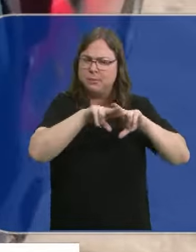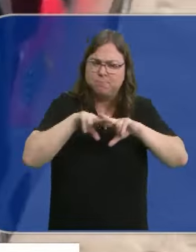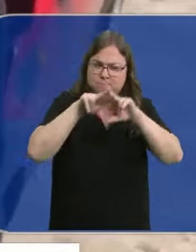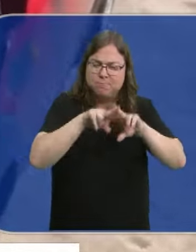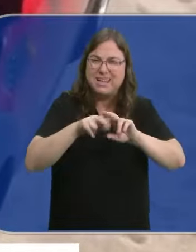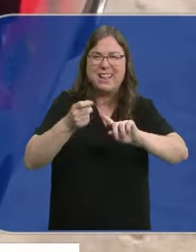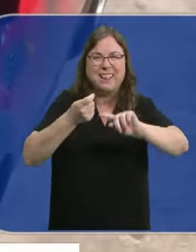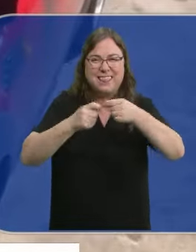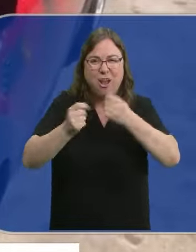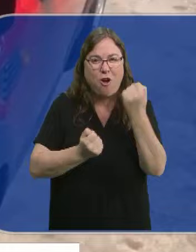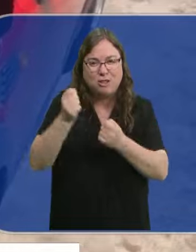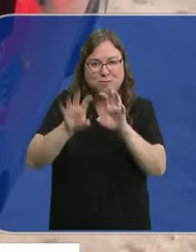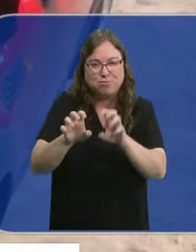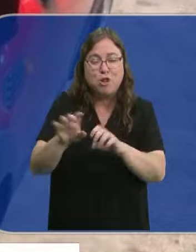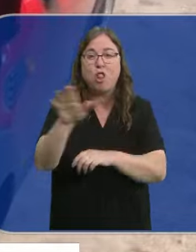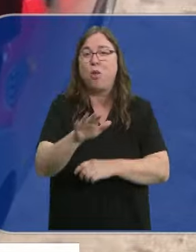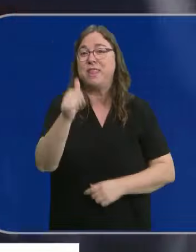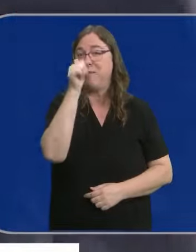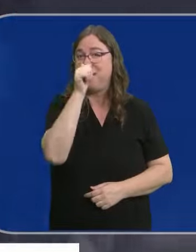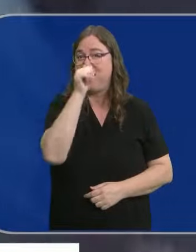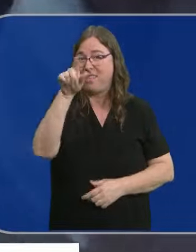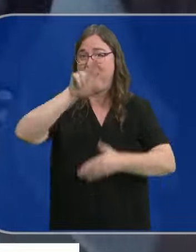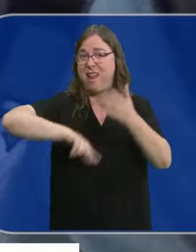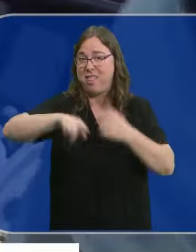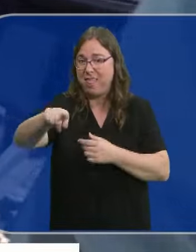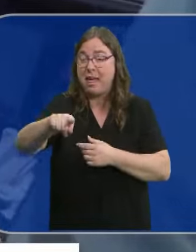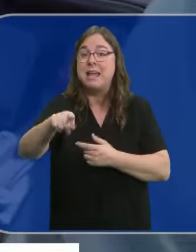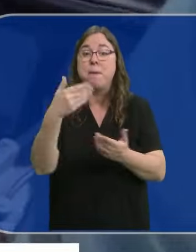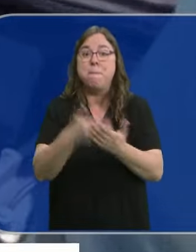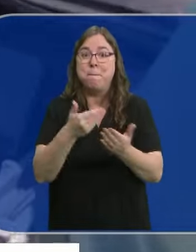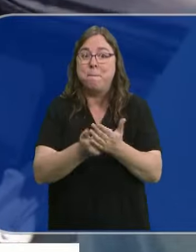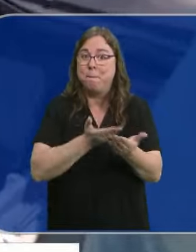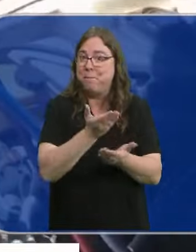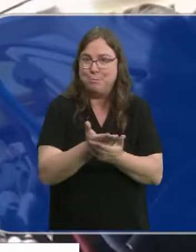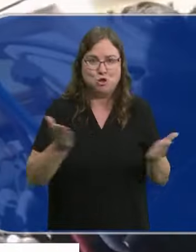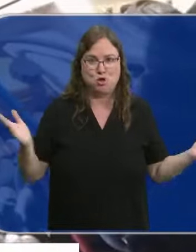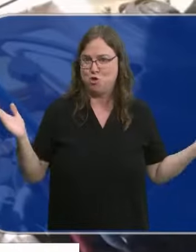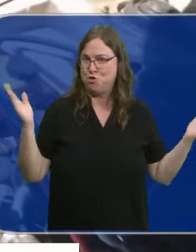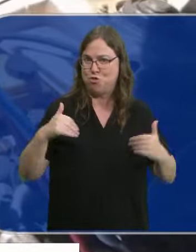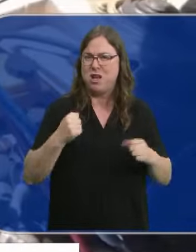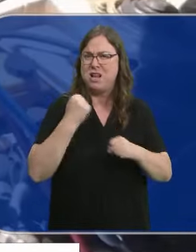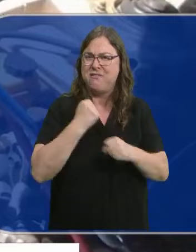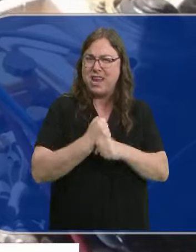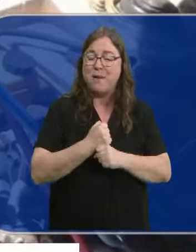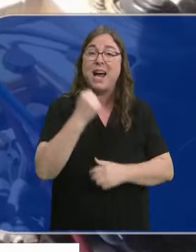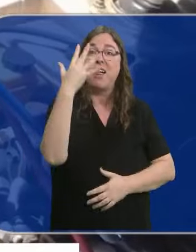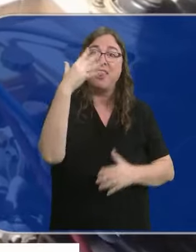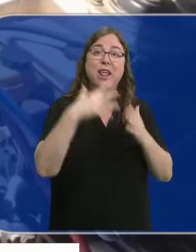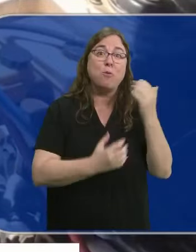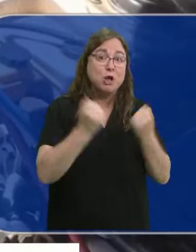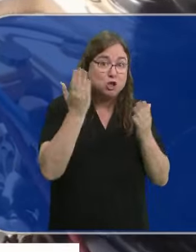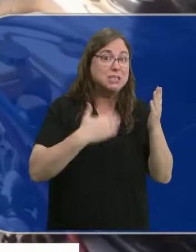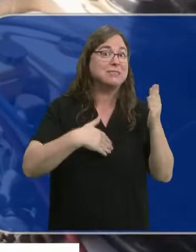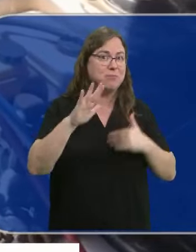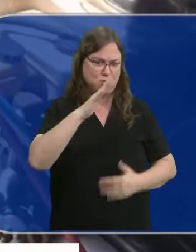residuos de un desguace de la localidad de Villa García de Arousa que carecía de los permisos necesarios y que operó con más de 5.000 vehículos